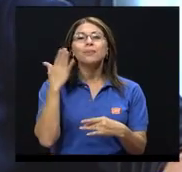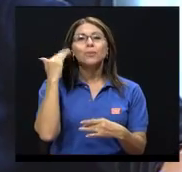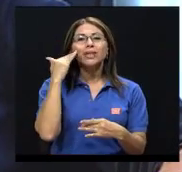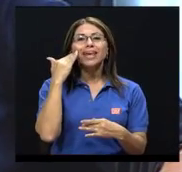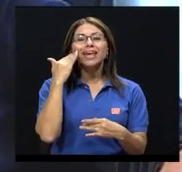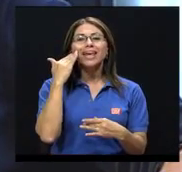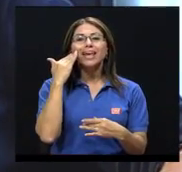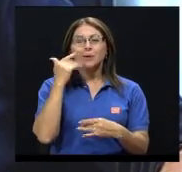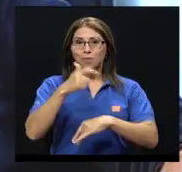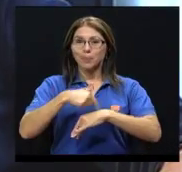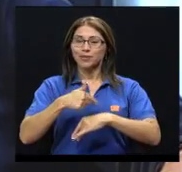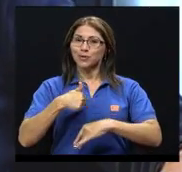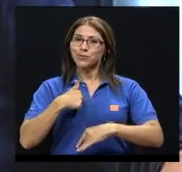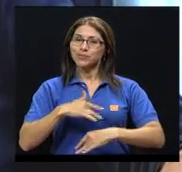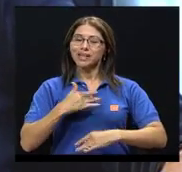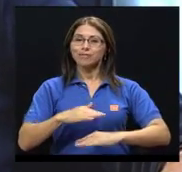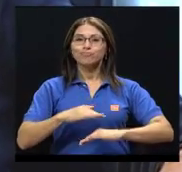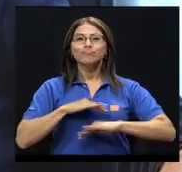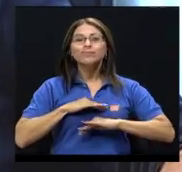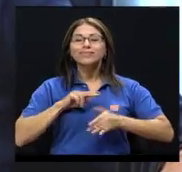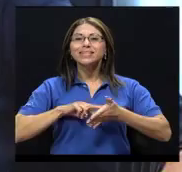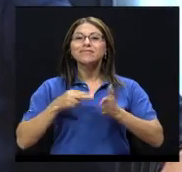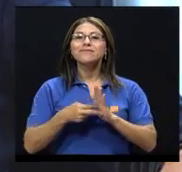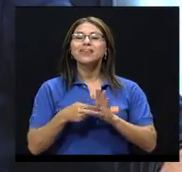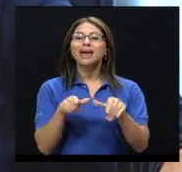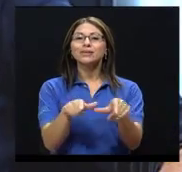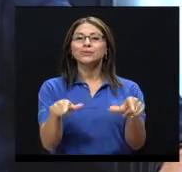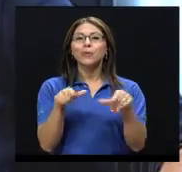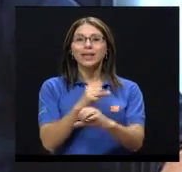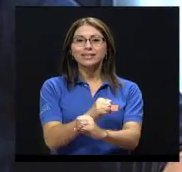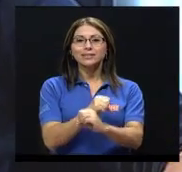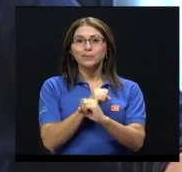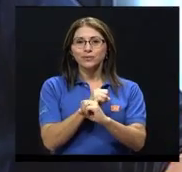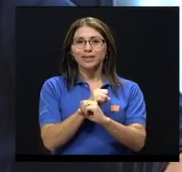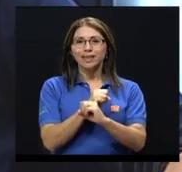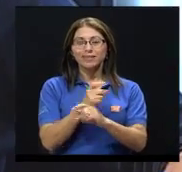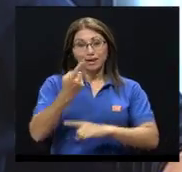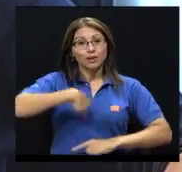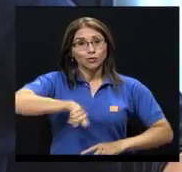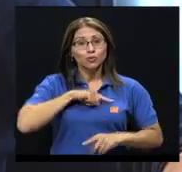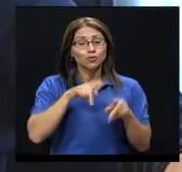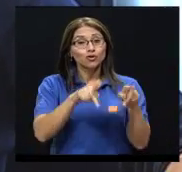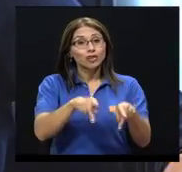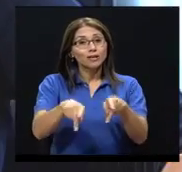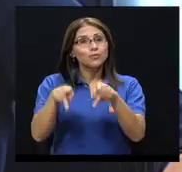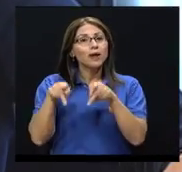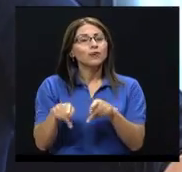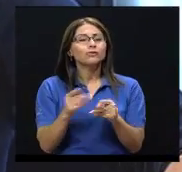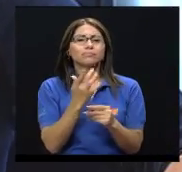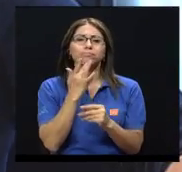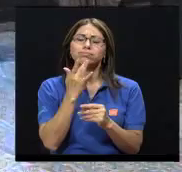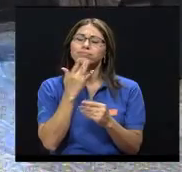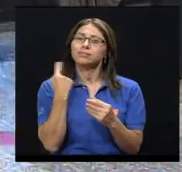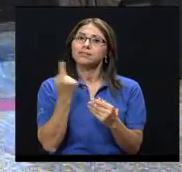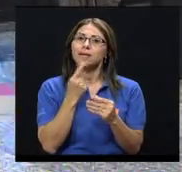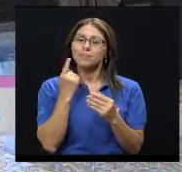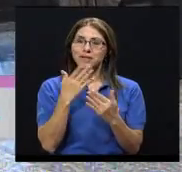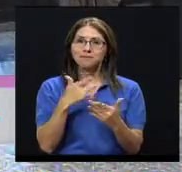de seguridad y los seres humanos tendemos a apegarnos a la seguridad.